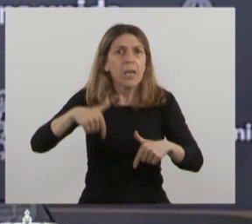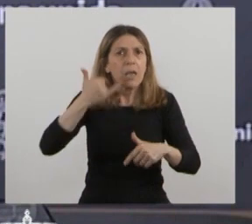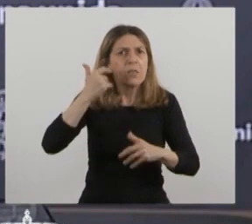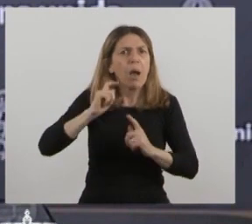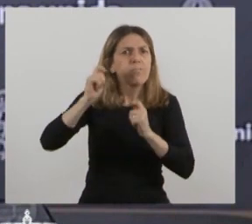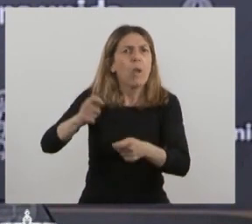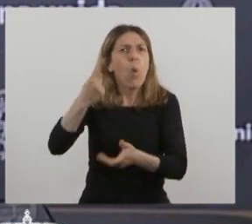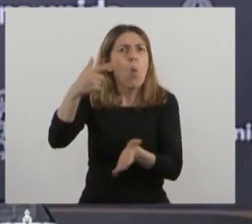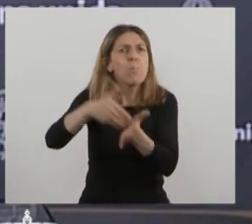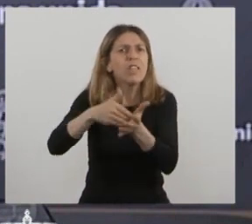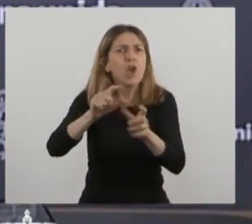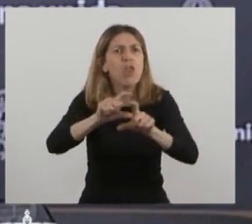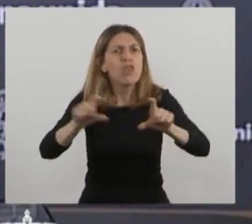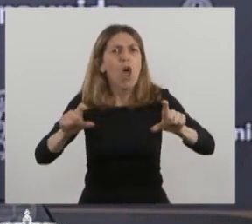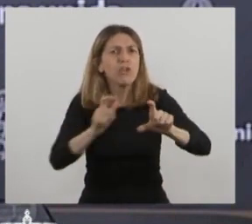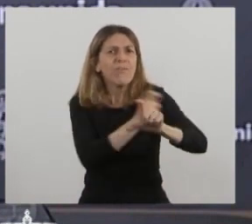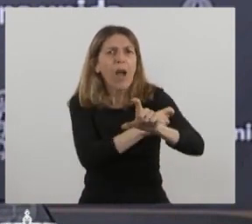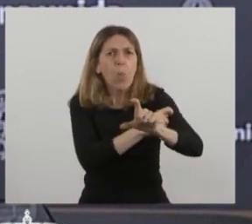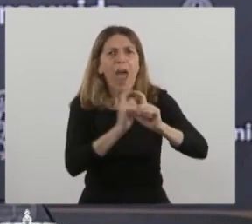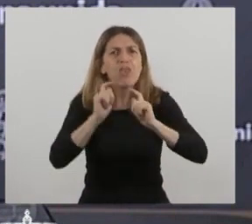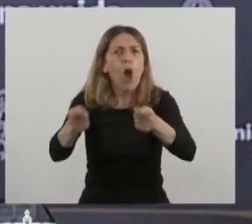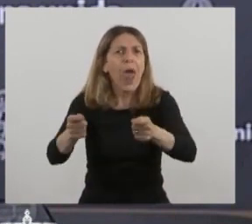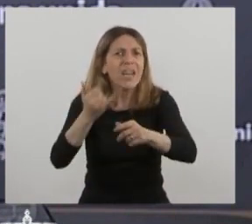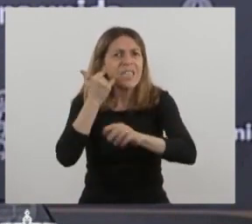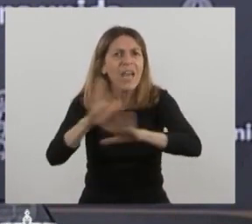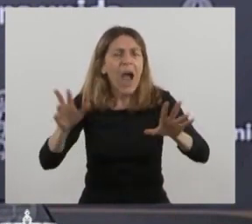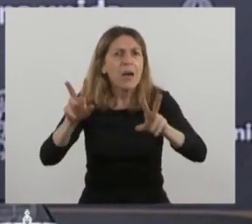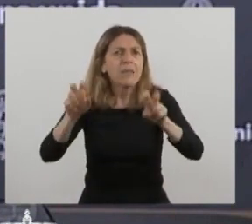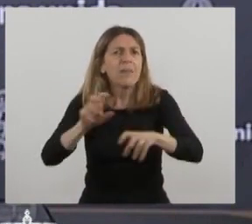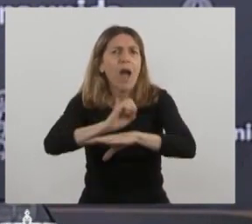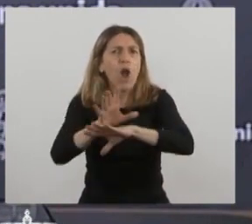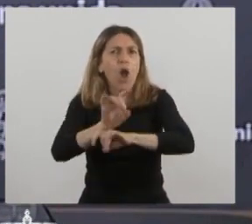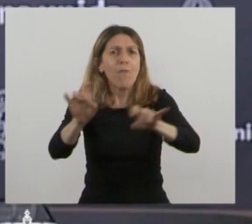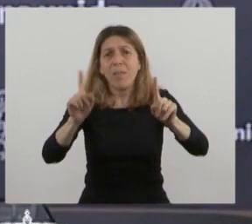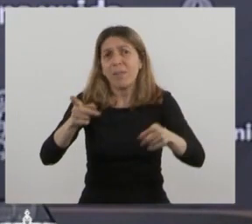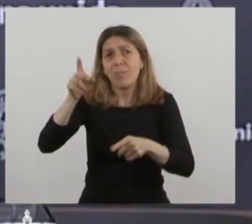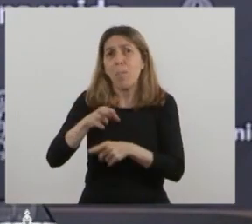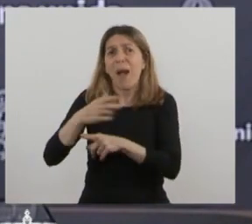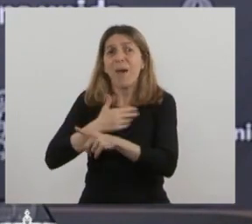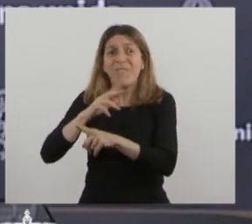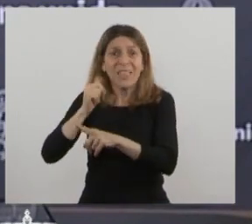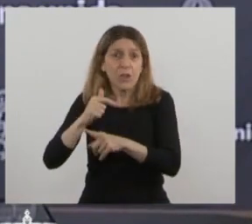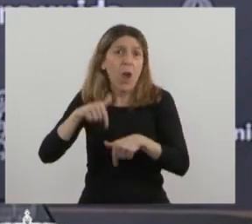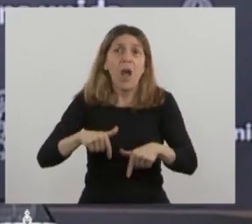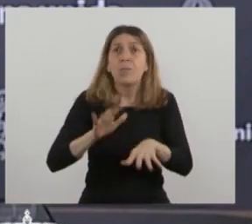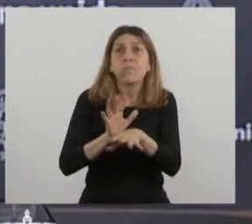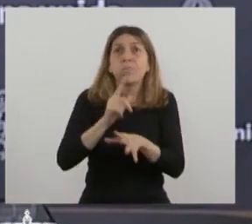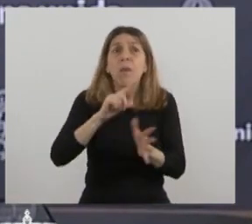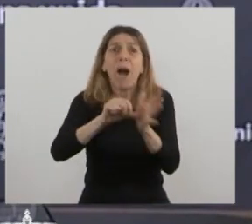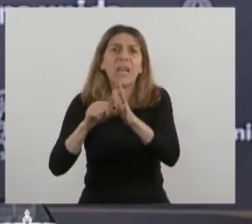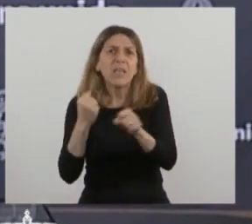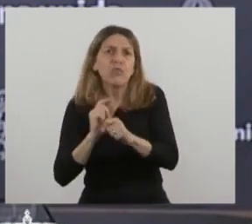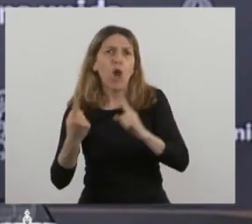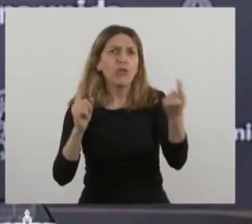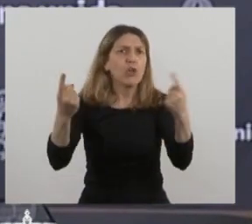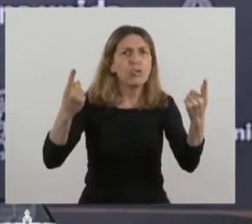millón de dosis de vacunas contra el coronavirus. Como dice el Papa Francisco, aquí nadie se salva solo. Yo